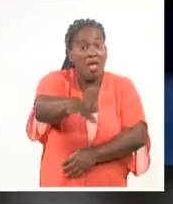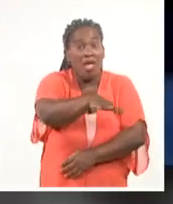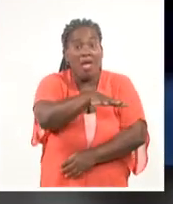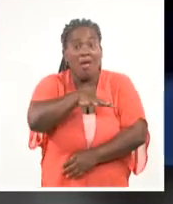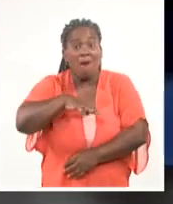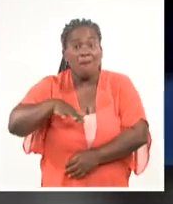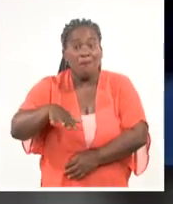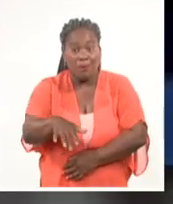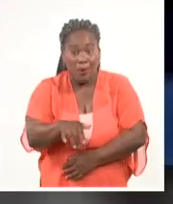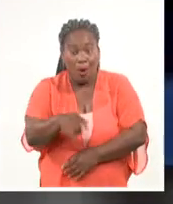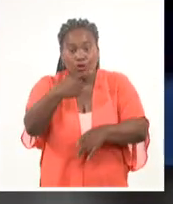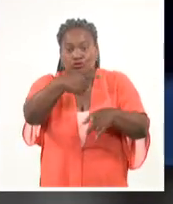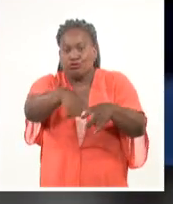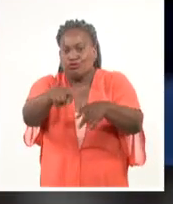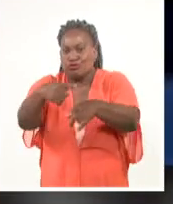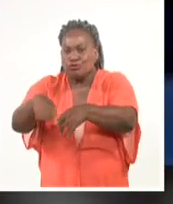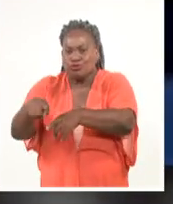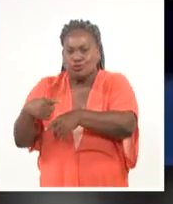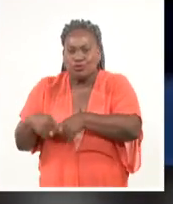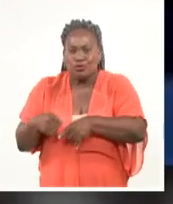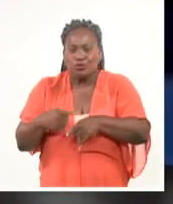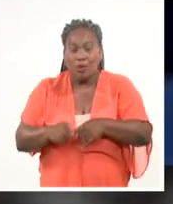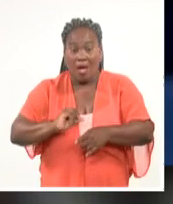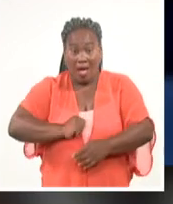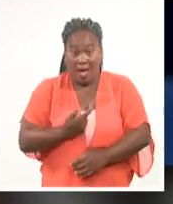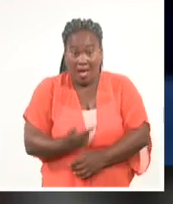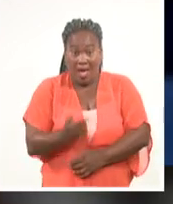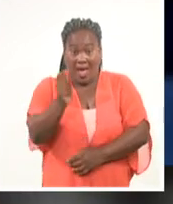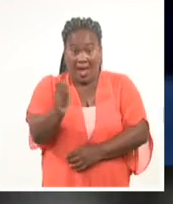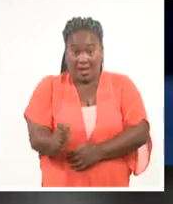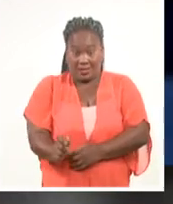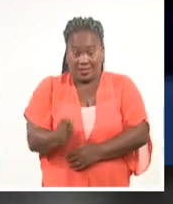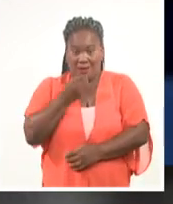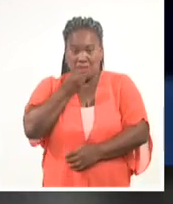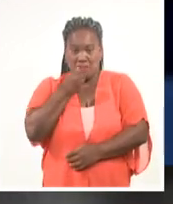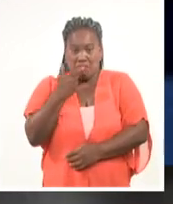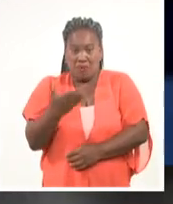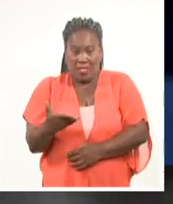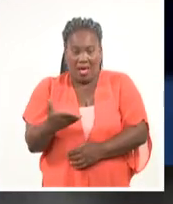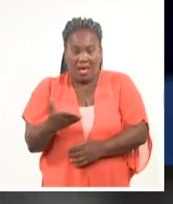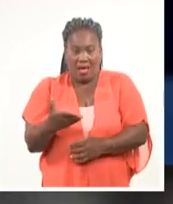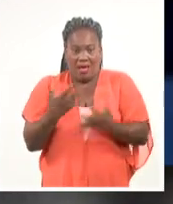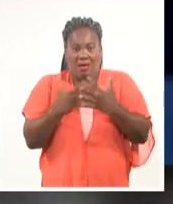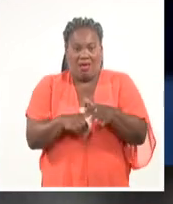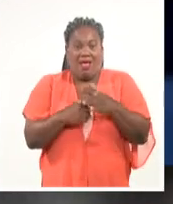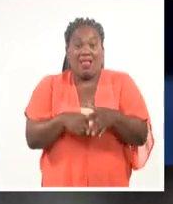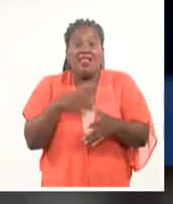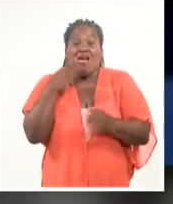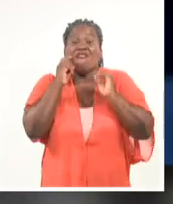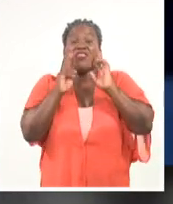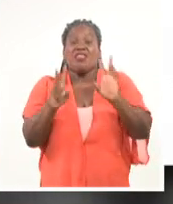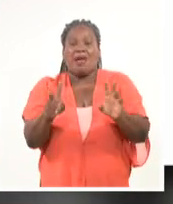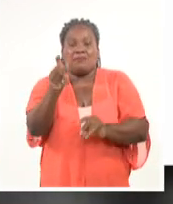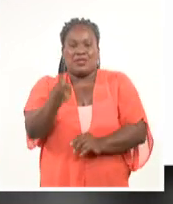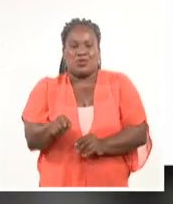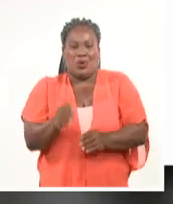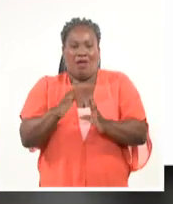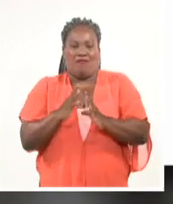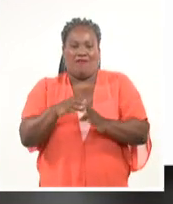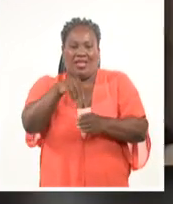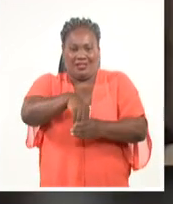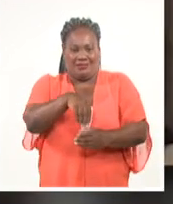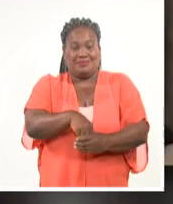poblaciones, el arte le pudiera mejorar la vida a esas personas.